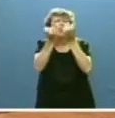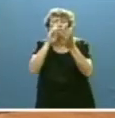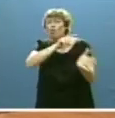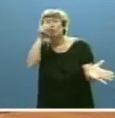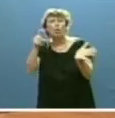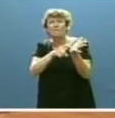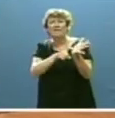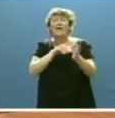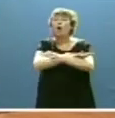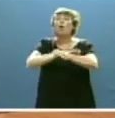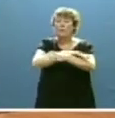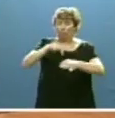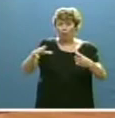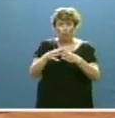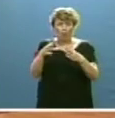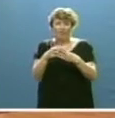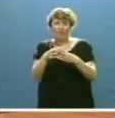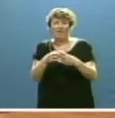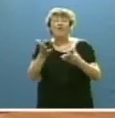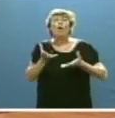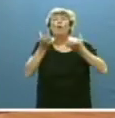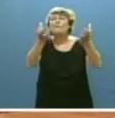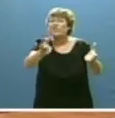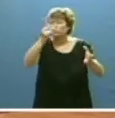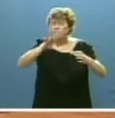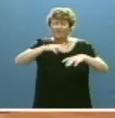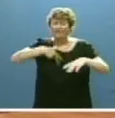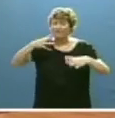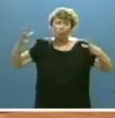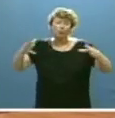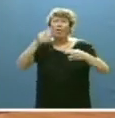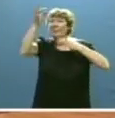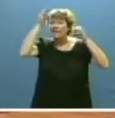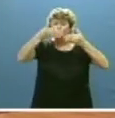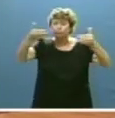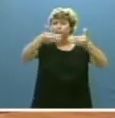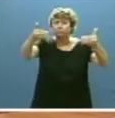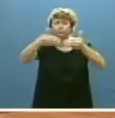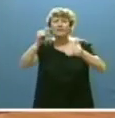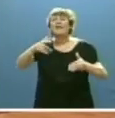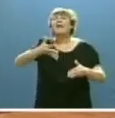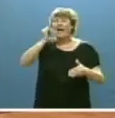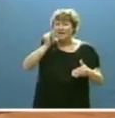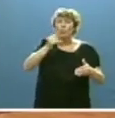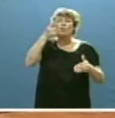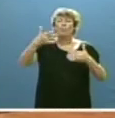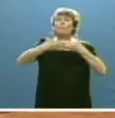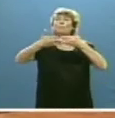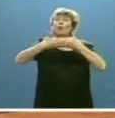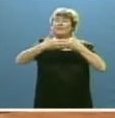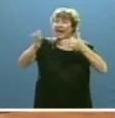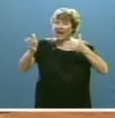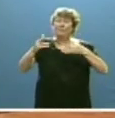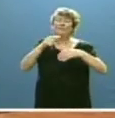completa sobre el gobierno de la comunidad, ofrece un amplio conjunto de datos abiertos y dispone de un portal de